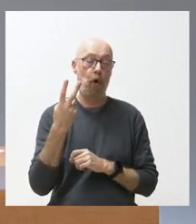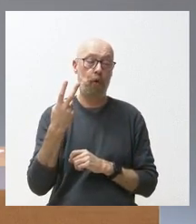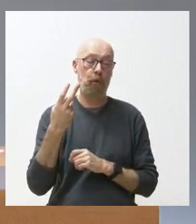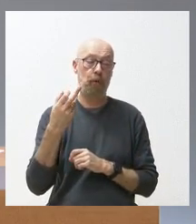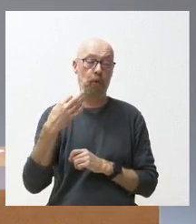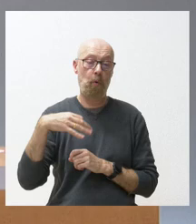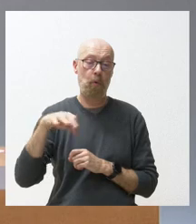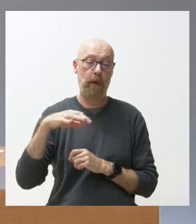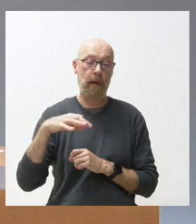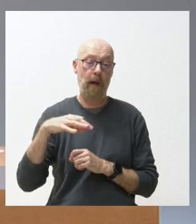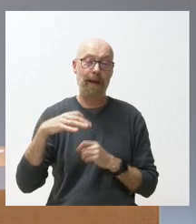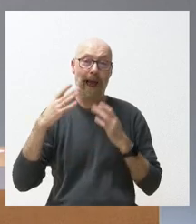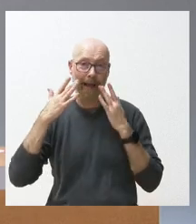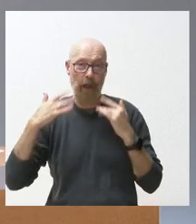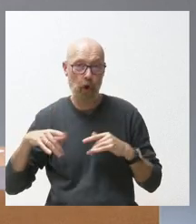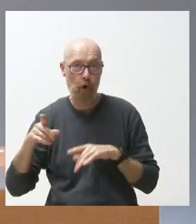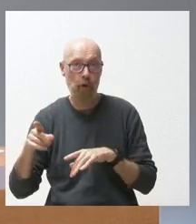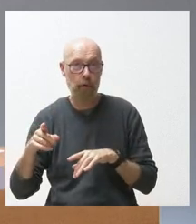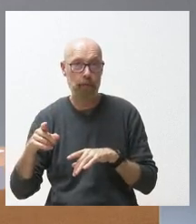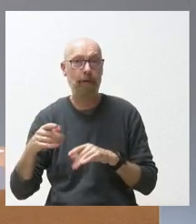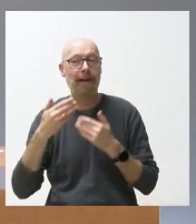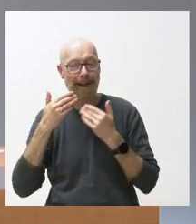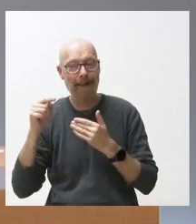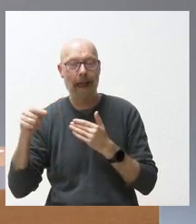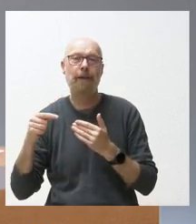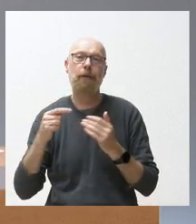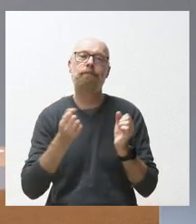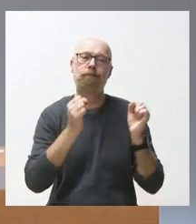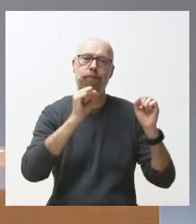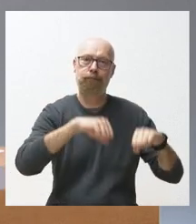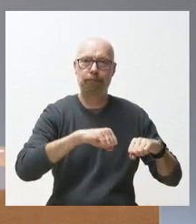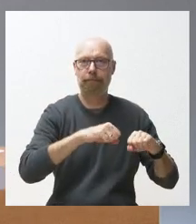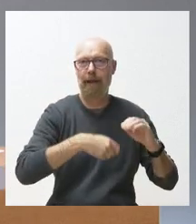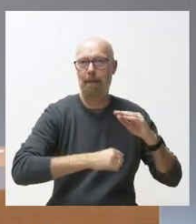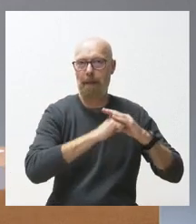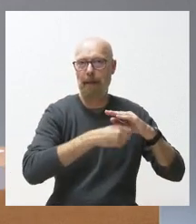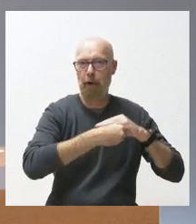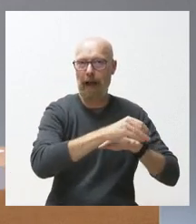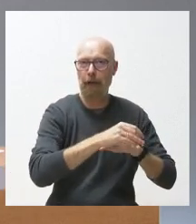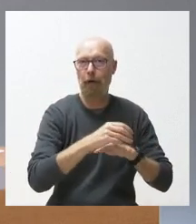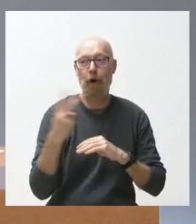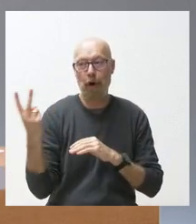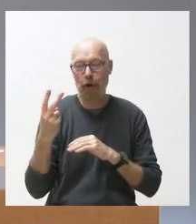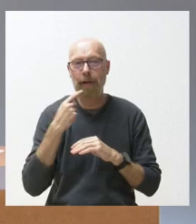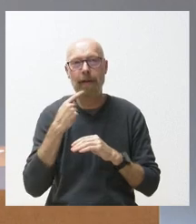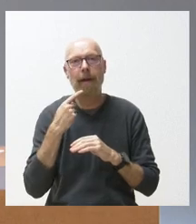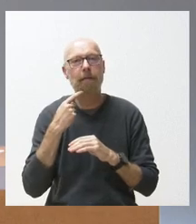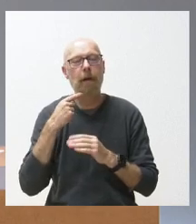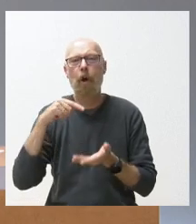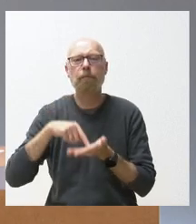abstención permitieron ayer aprobar el techo de gasto la condición que ponen es que ustedes registren el proyecto de ley